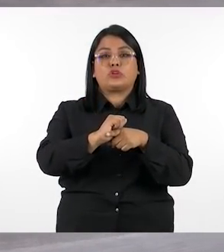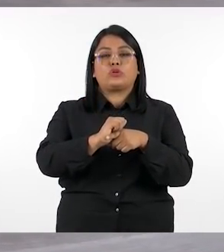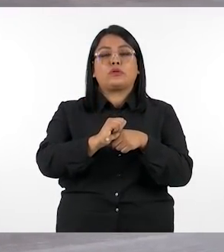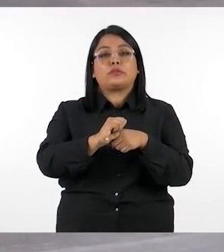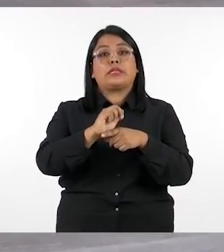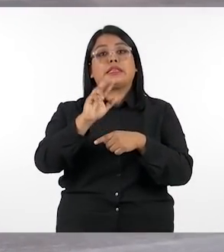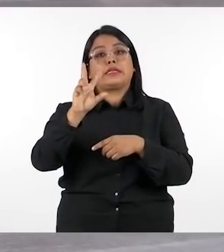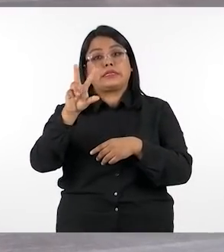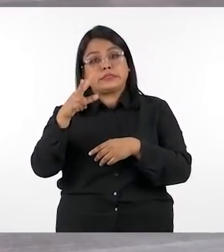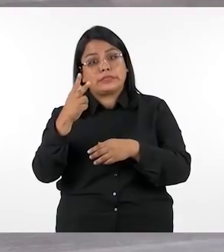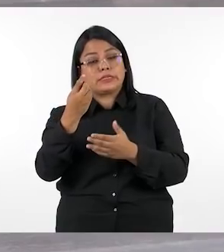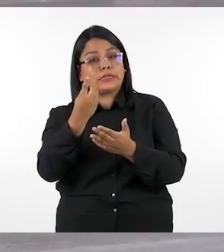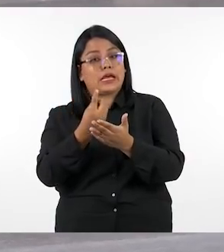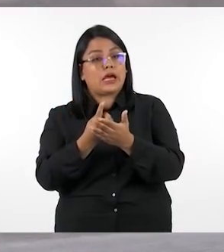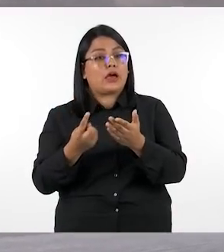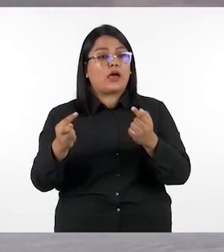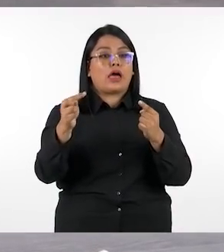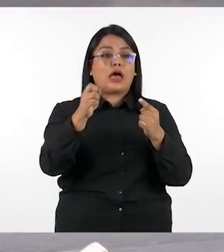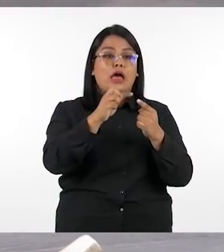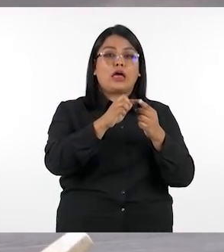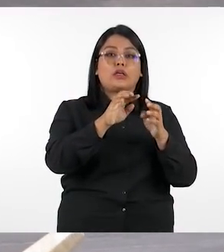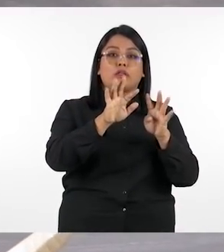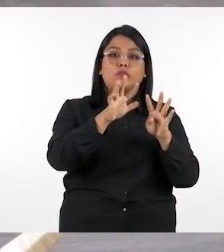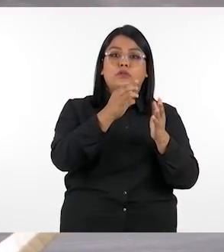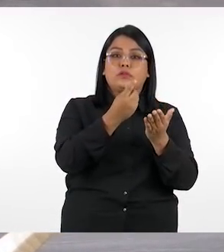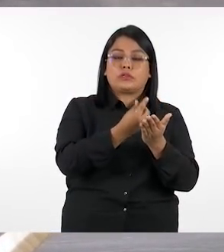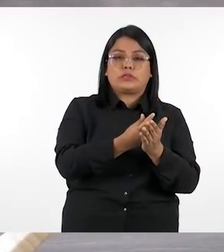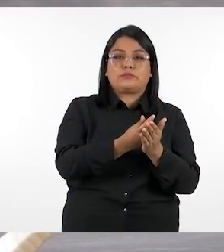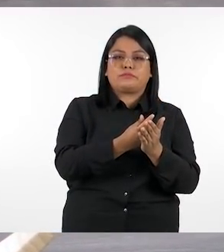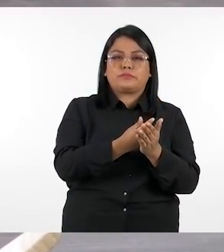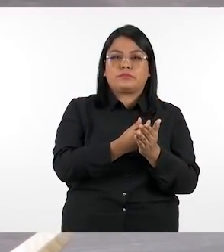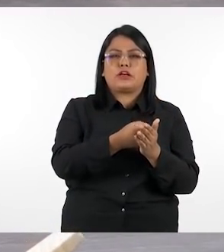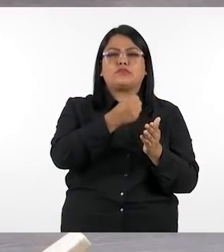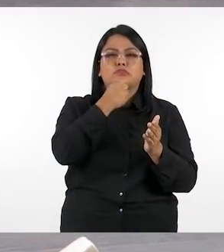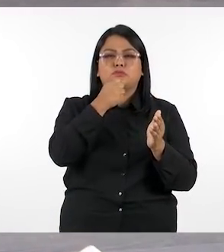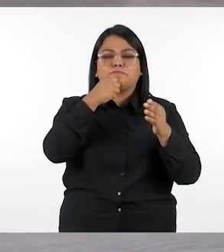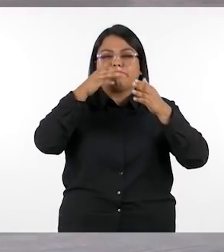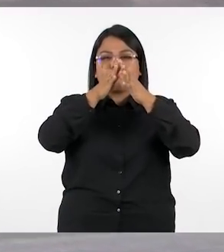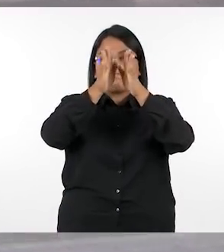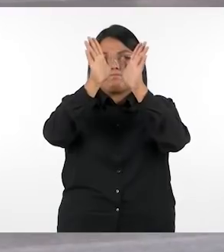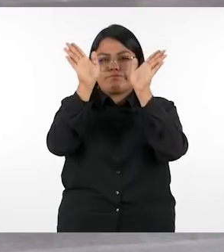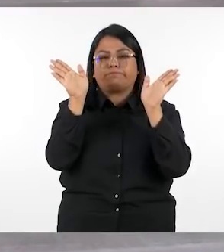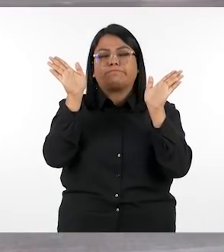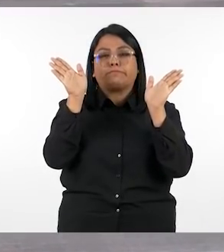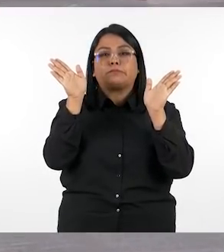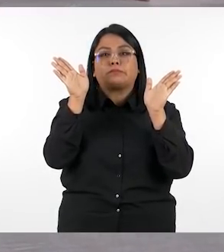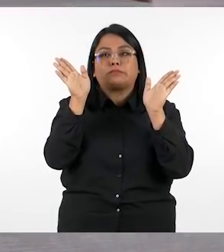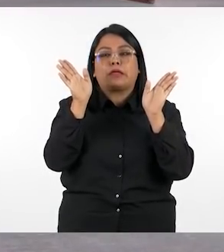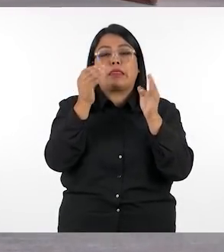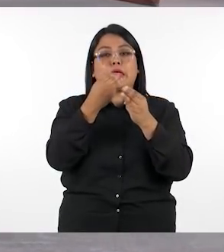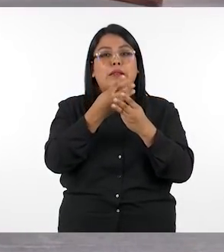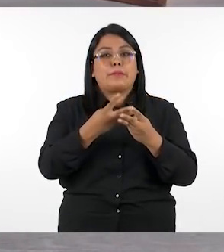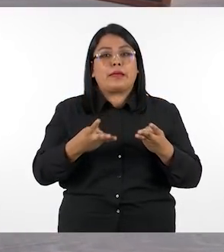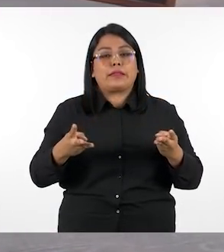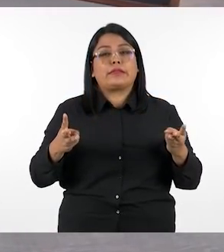de tercero a noveno grado un poco de las generalidades que podemos encontrar en este material es que